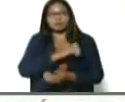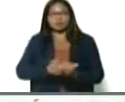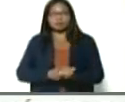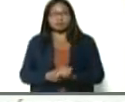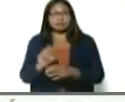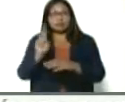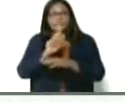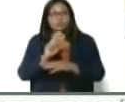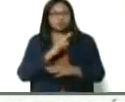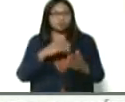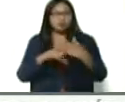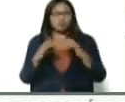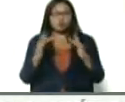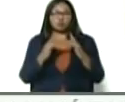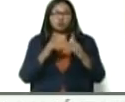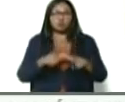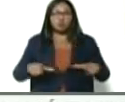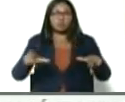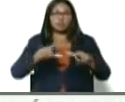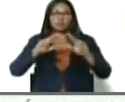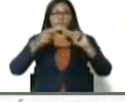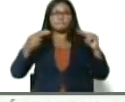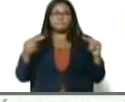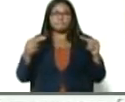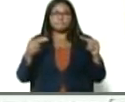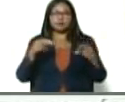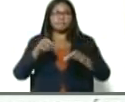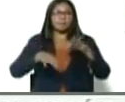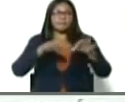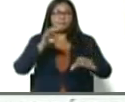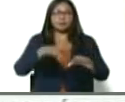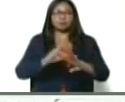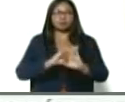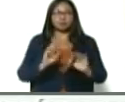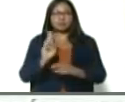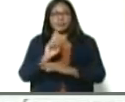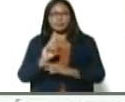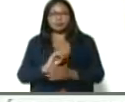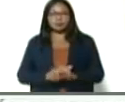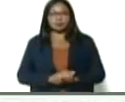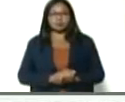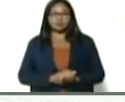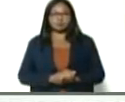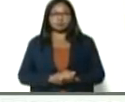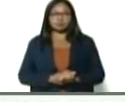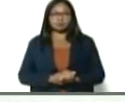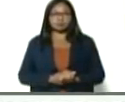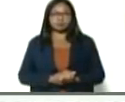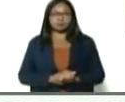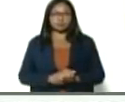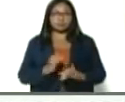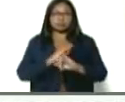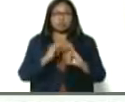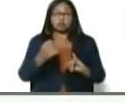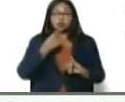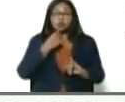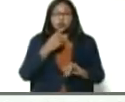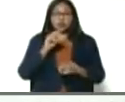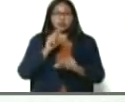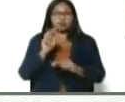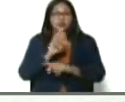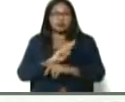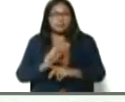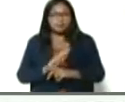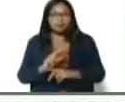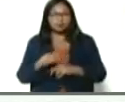pronto vamos a lanzar los cuadrantes de paz rurales, pronto, ya, yo digo pronto, Jorge